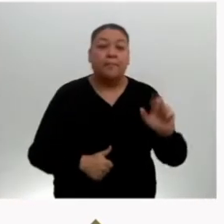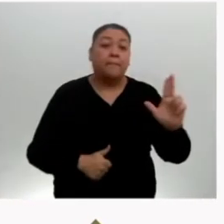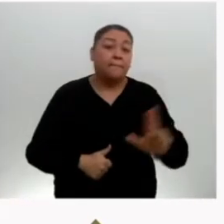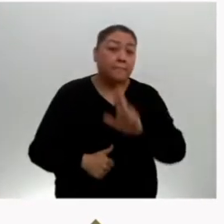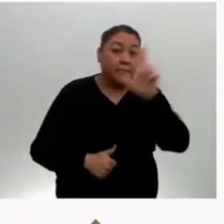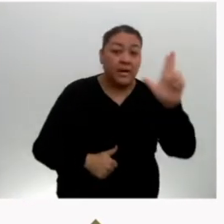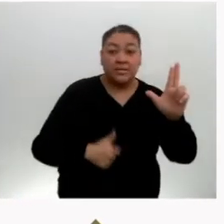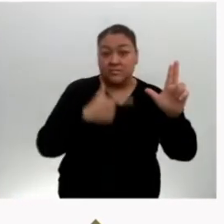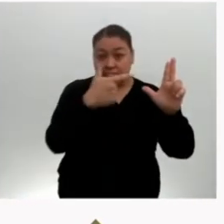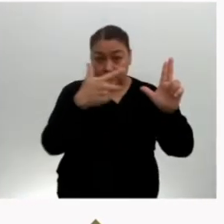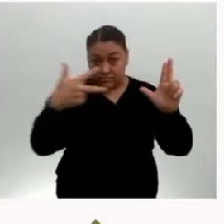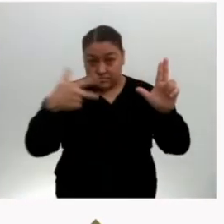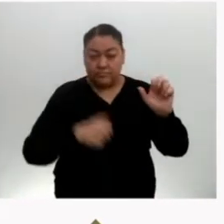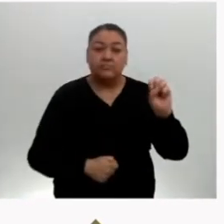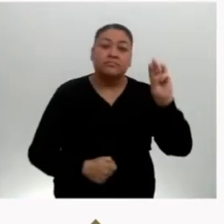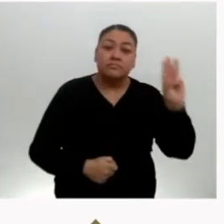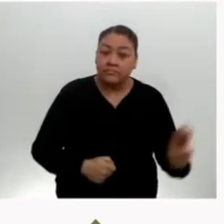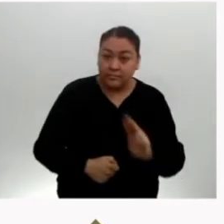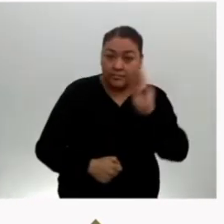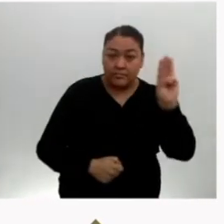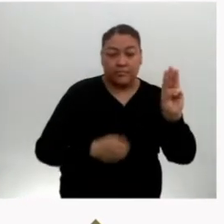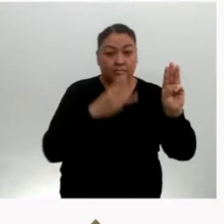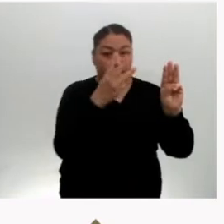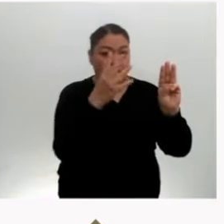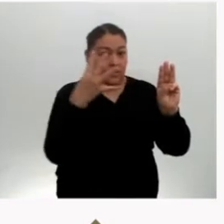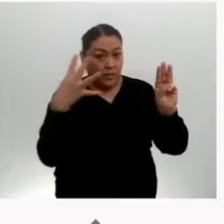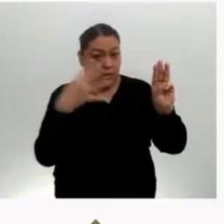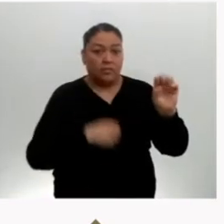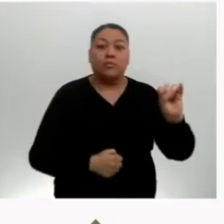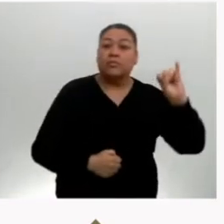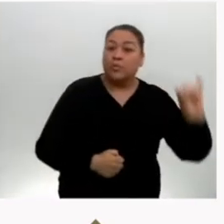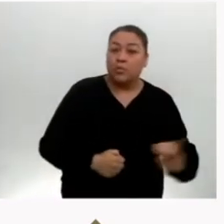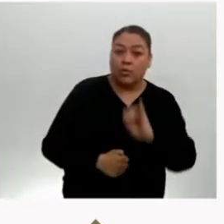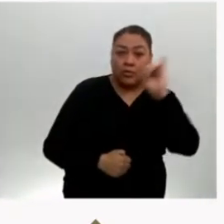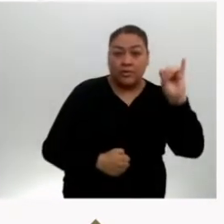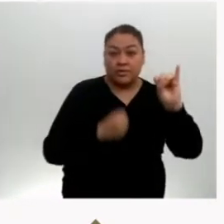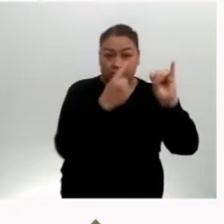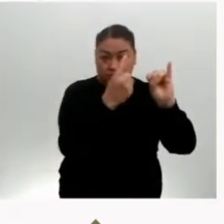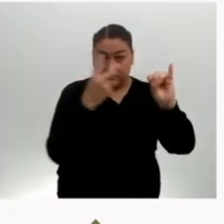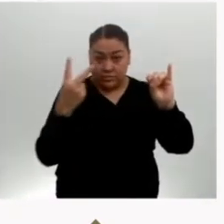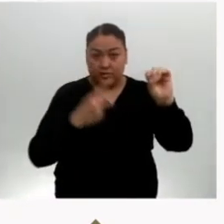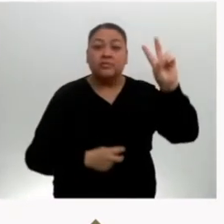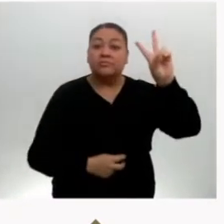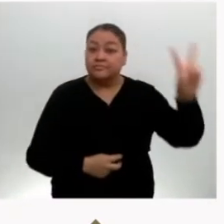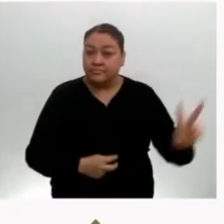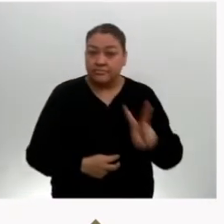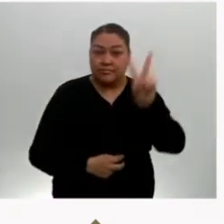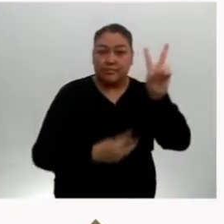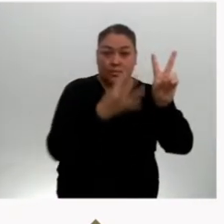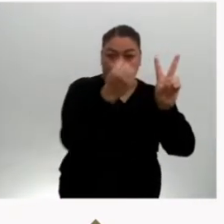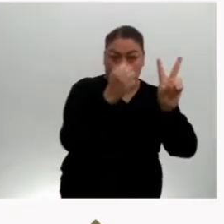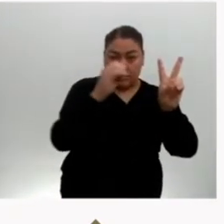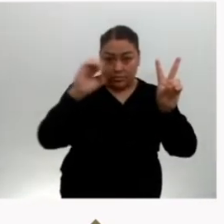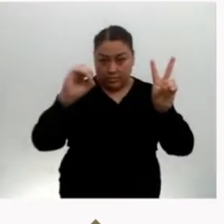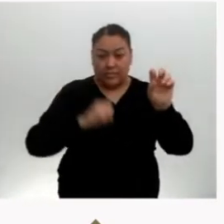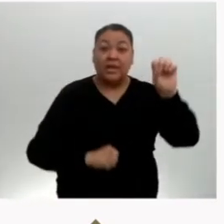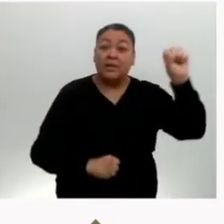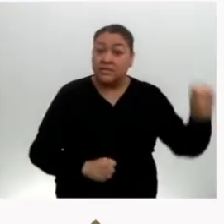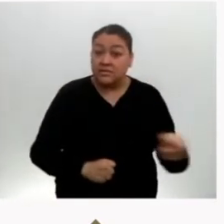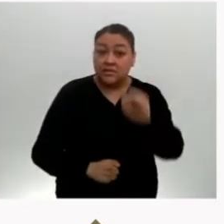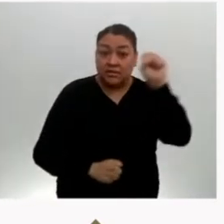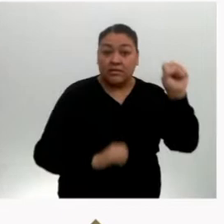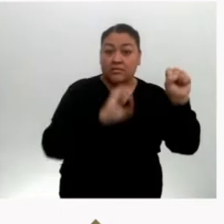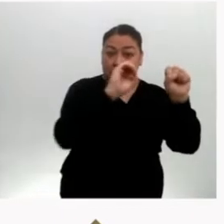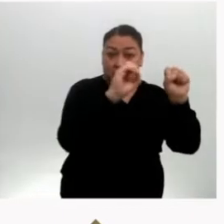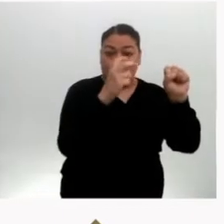Lunes 5 y 6, martes 7 y 8, miércoles 3 y 4, jueves 1 y 2, viernes